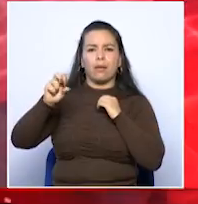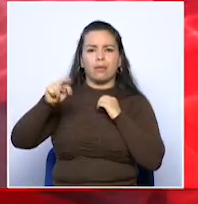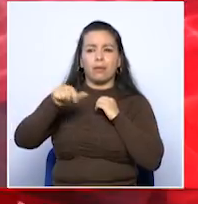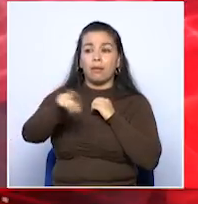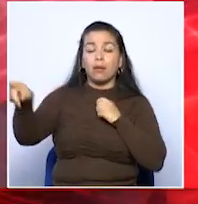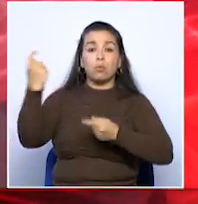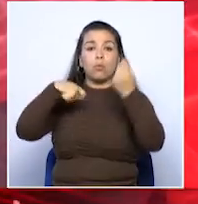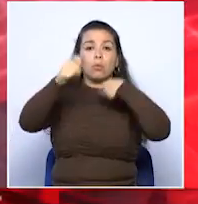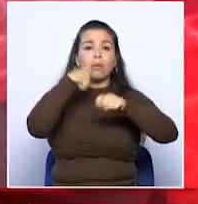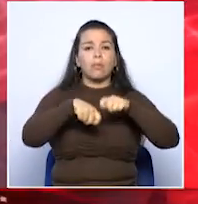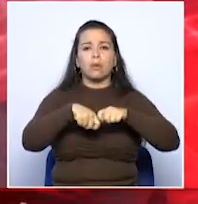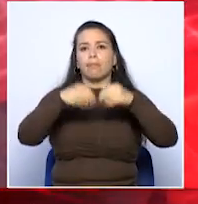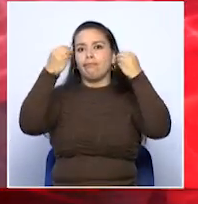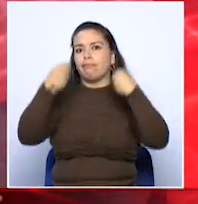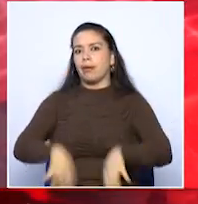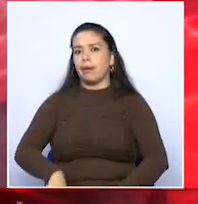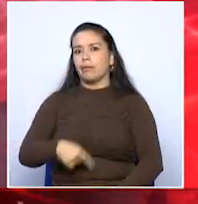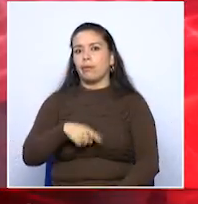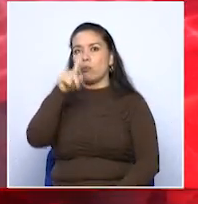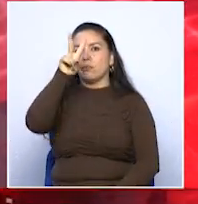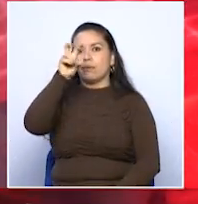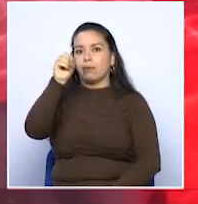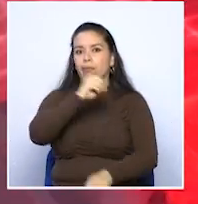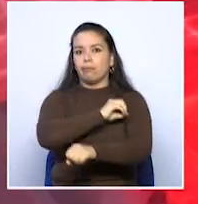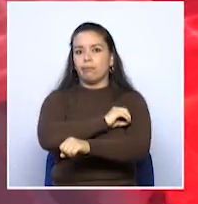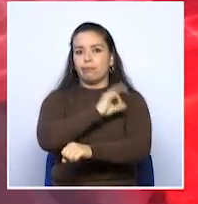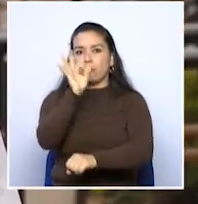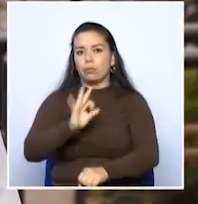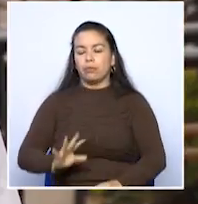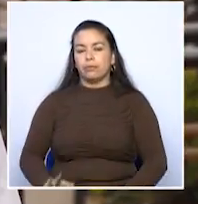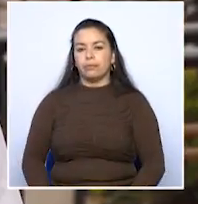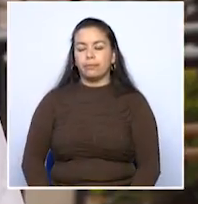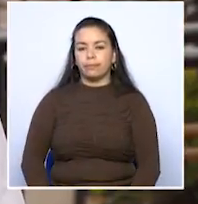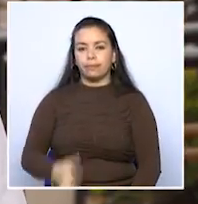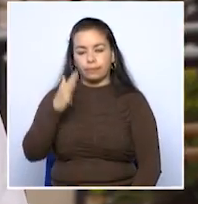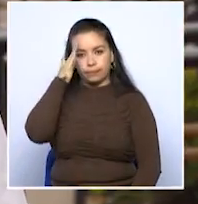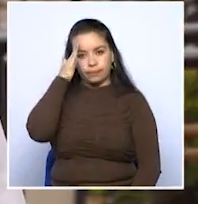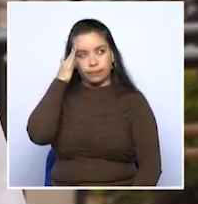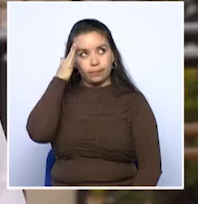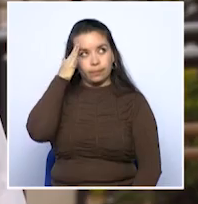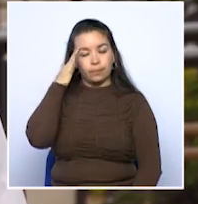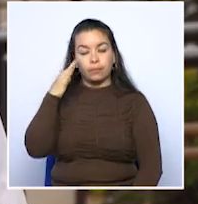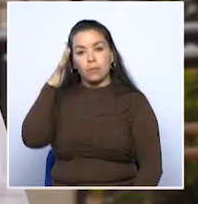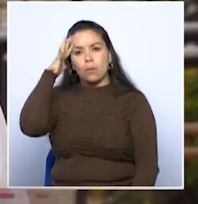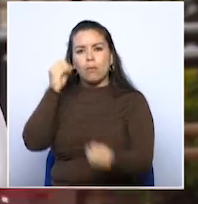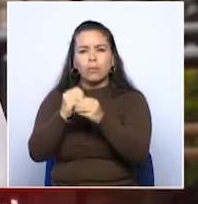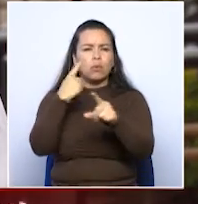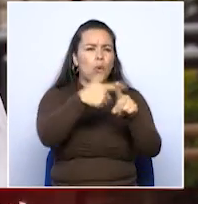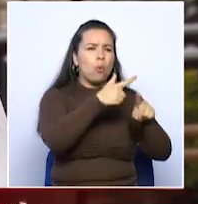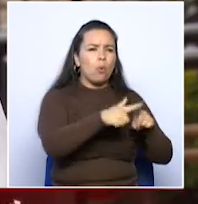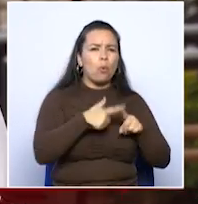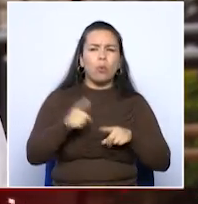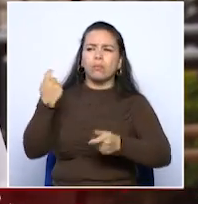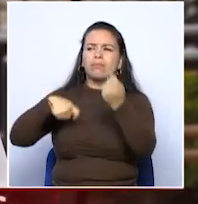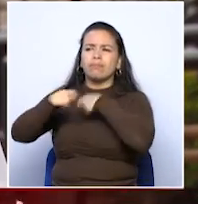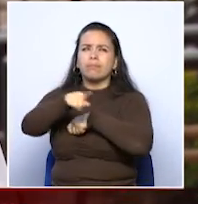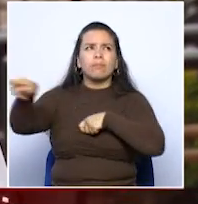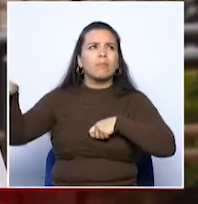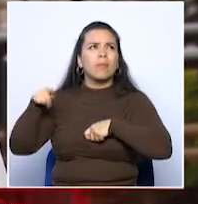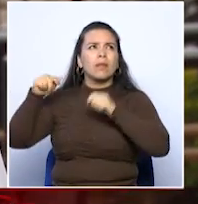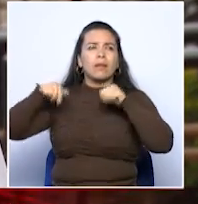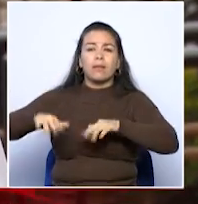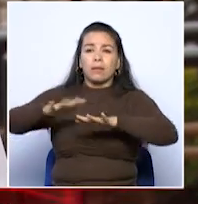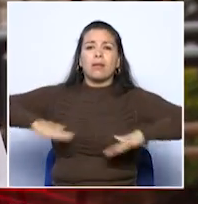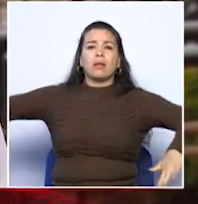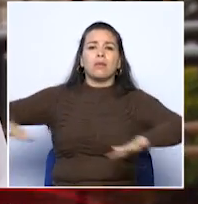del lugar denuncian pérdidas hasta por un 70%. Opiniones divididas en la sultana entre comerciantes y habitantes del